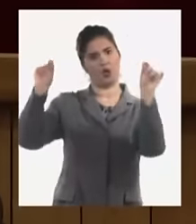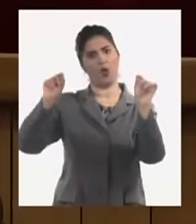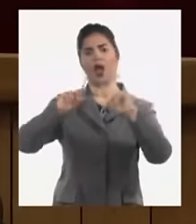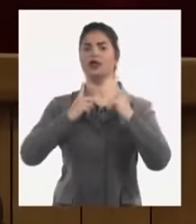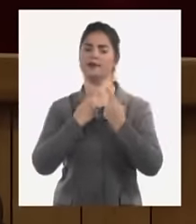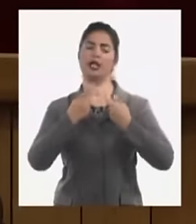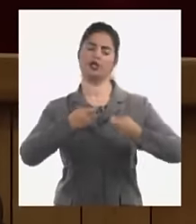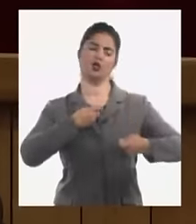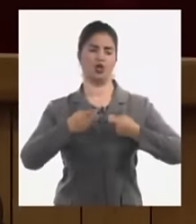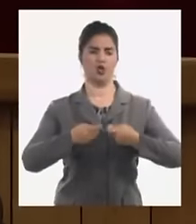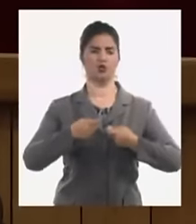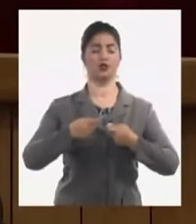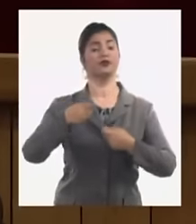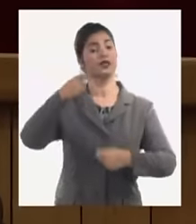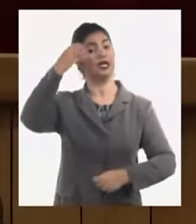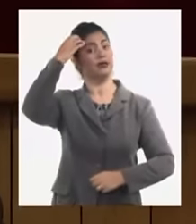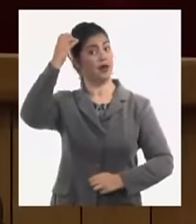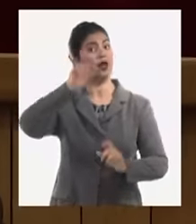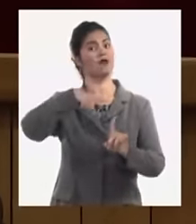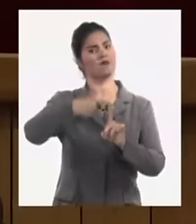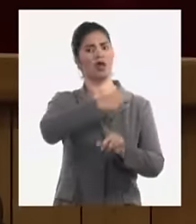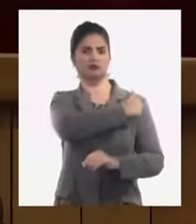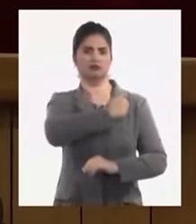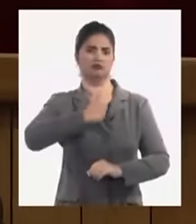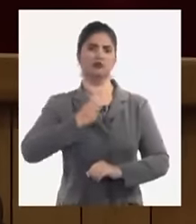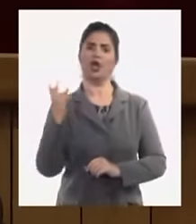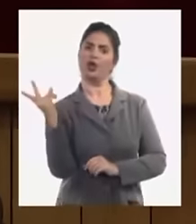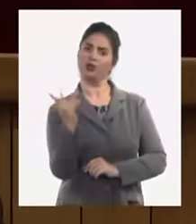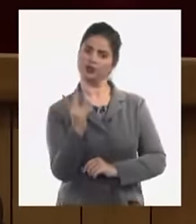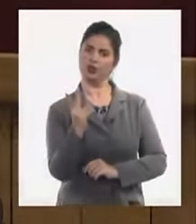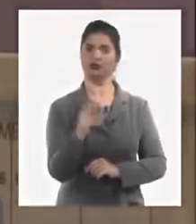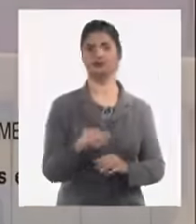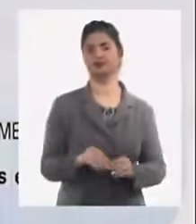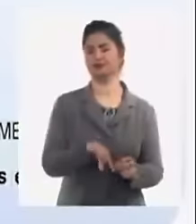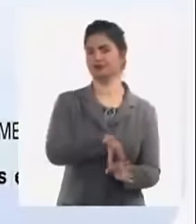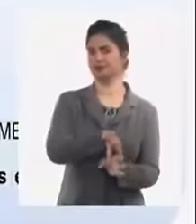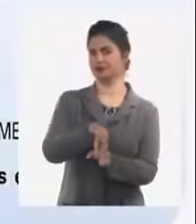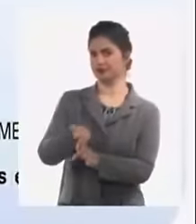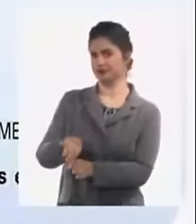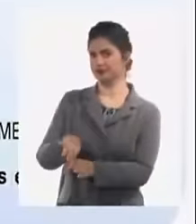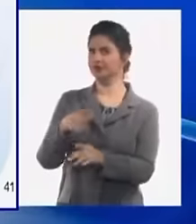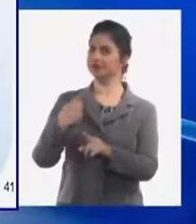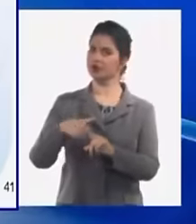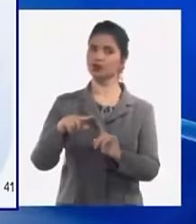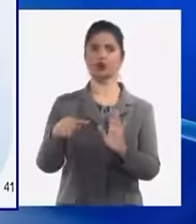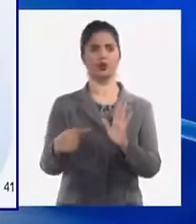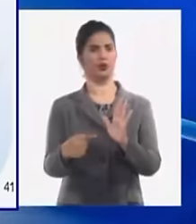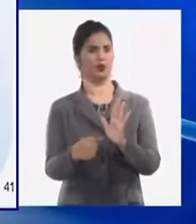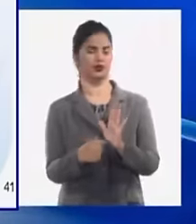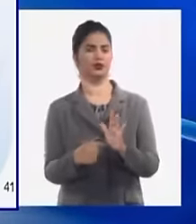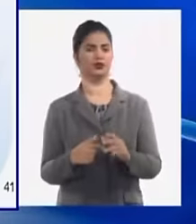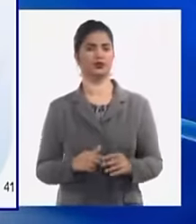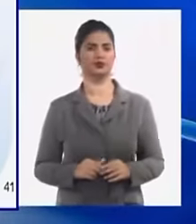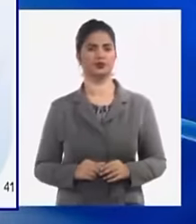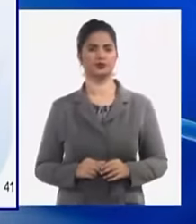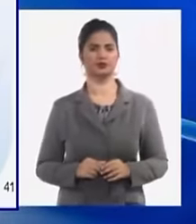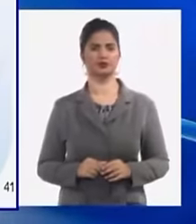por otra parte me voy a referir al tema de los actores económicos